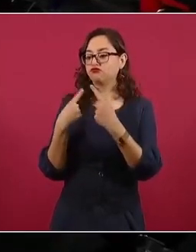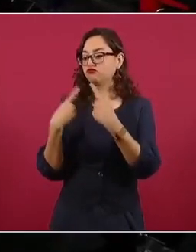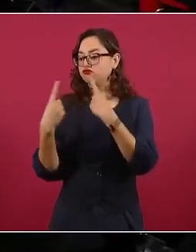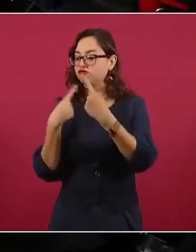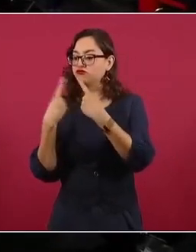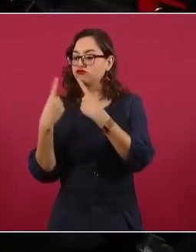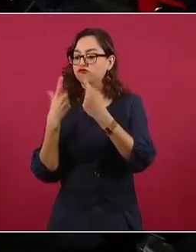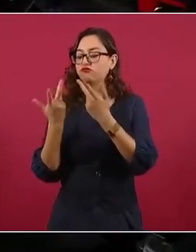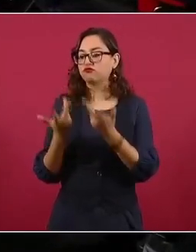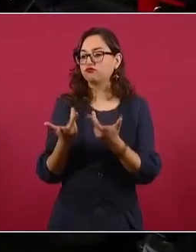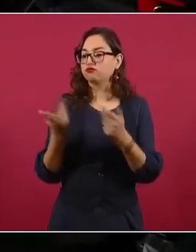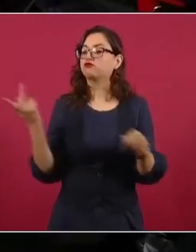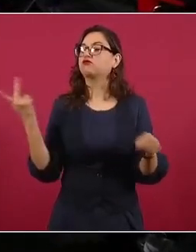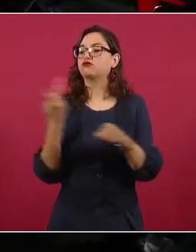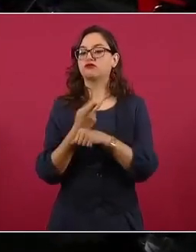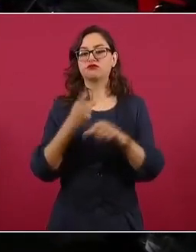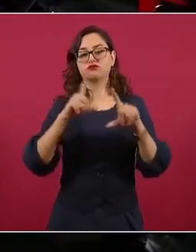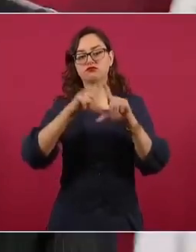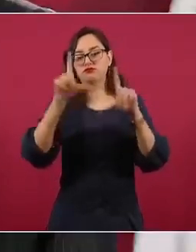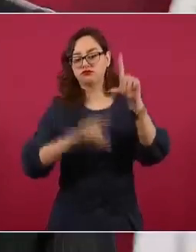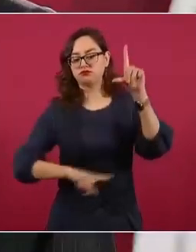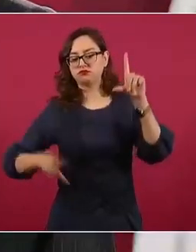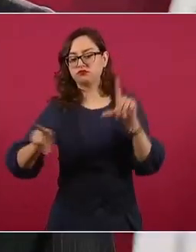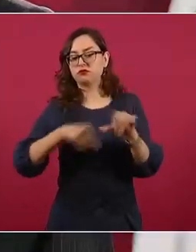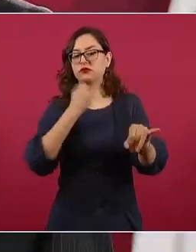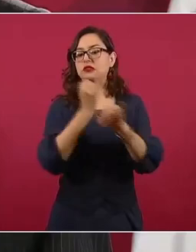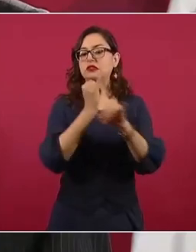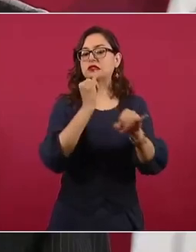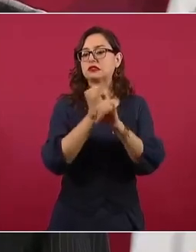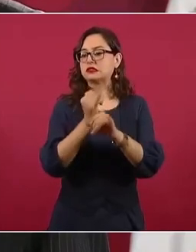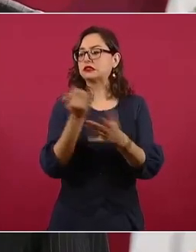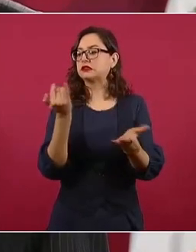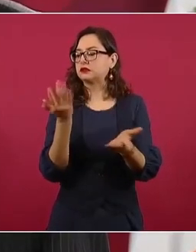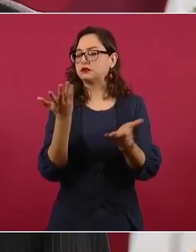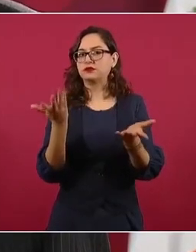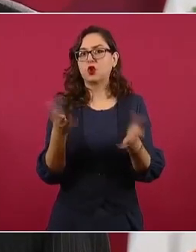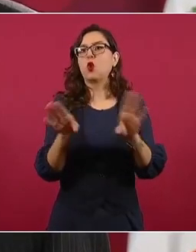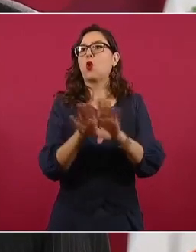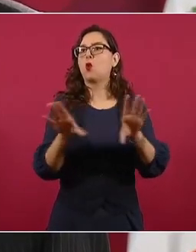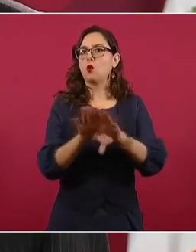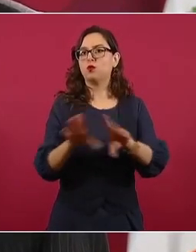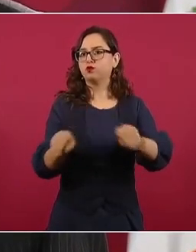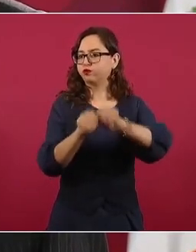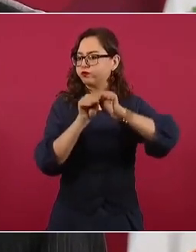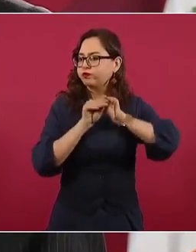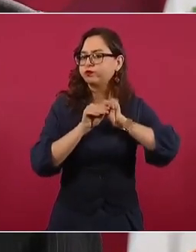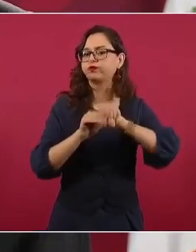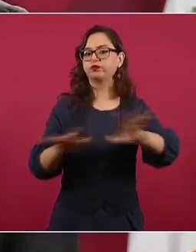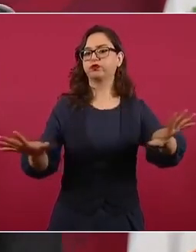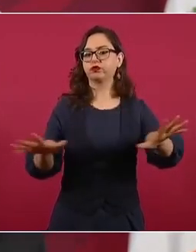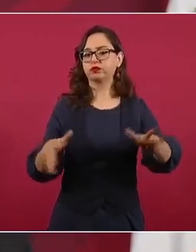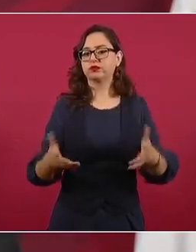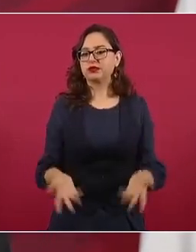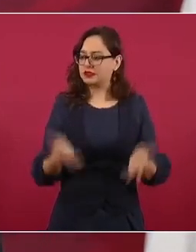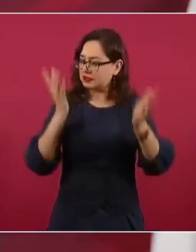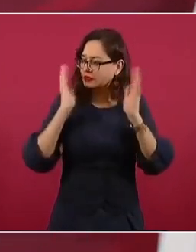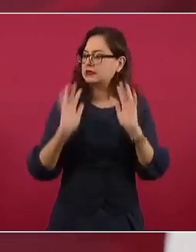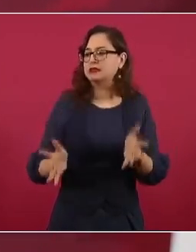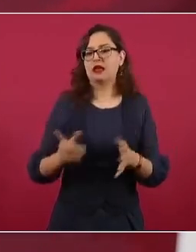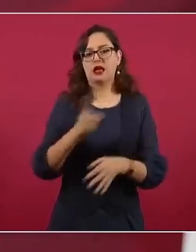lo del Internet, para que haya señal en todo el país.